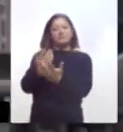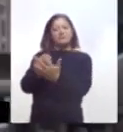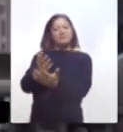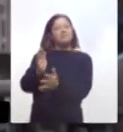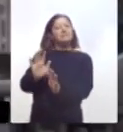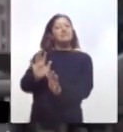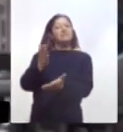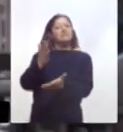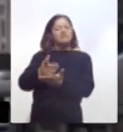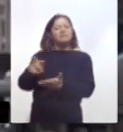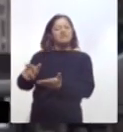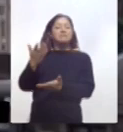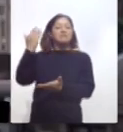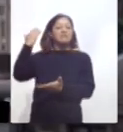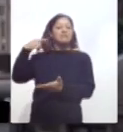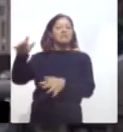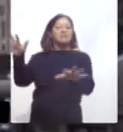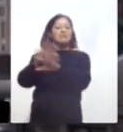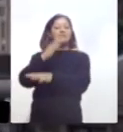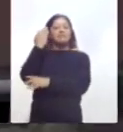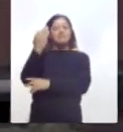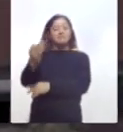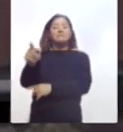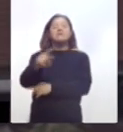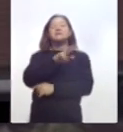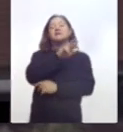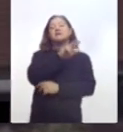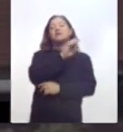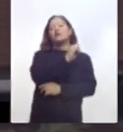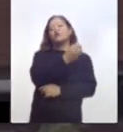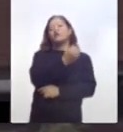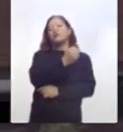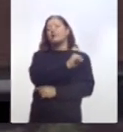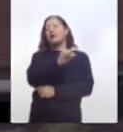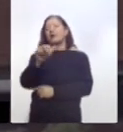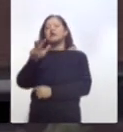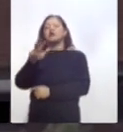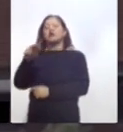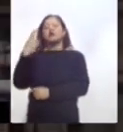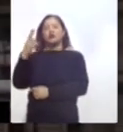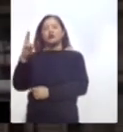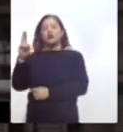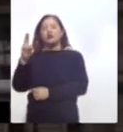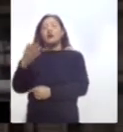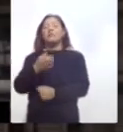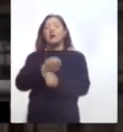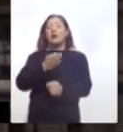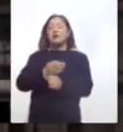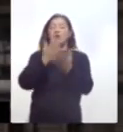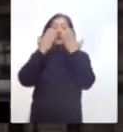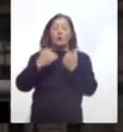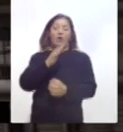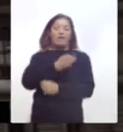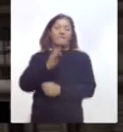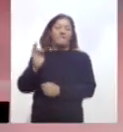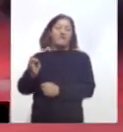Climático, prevista inicialmente del 9 al 18 de noviembre en Glasgow, a una fecha sin concretar en 2021.